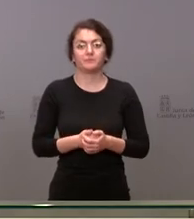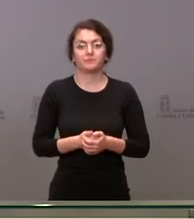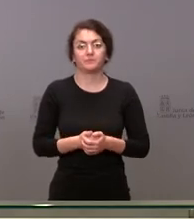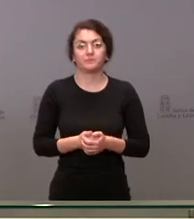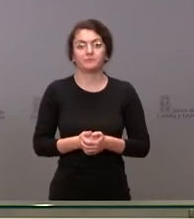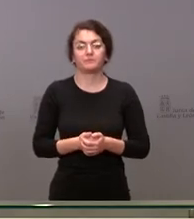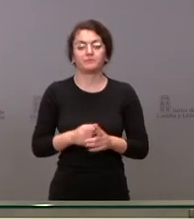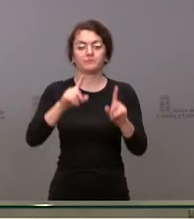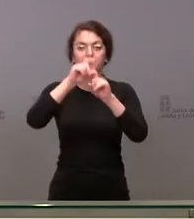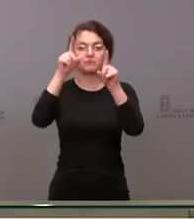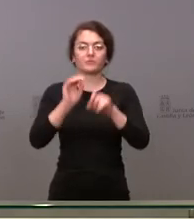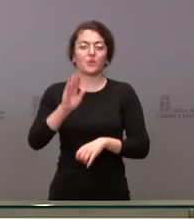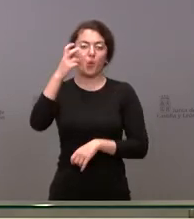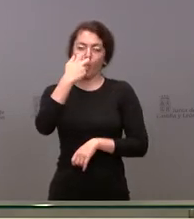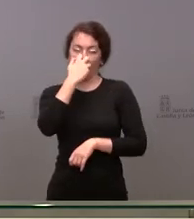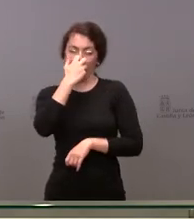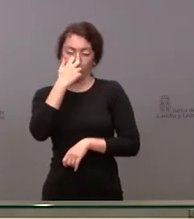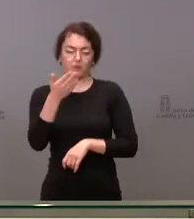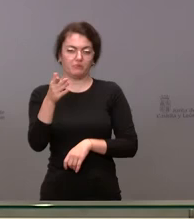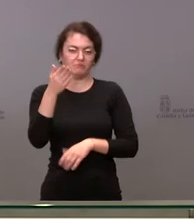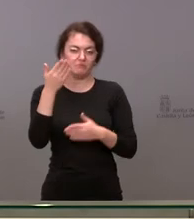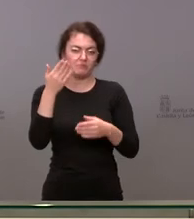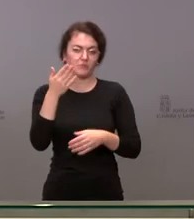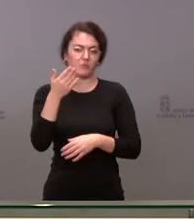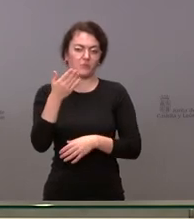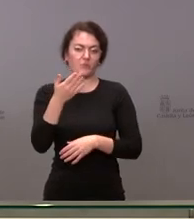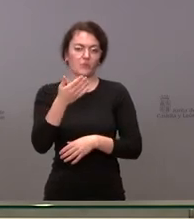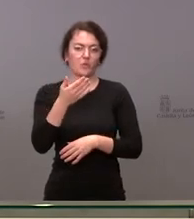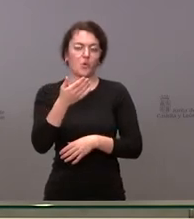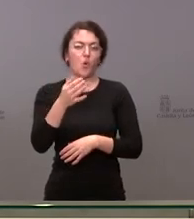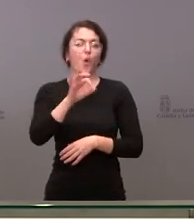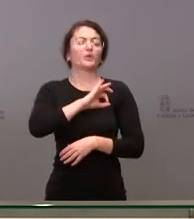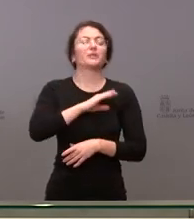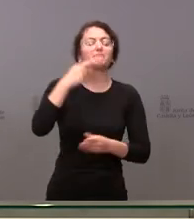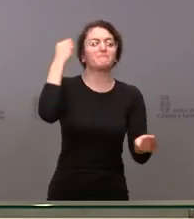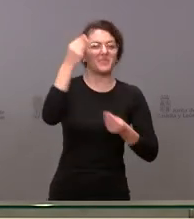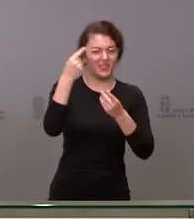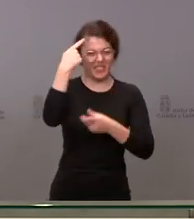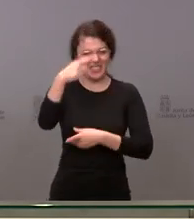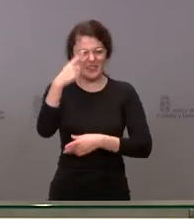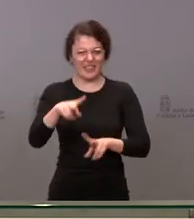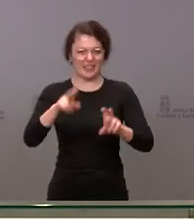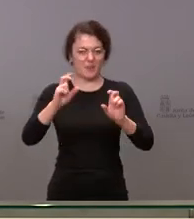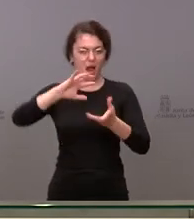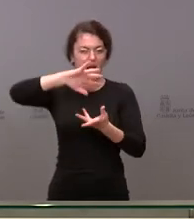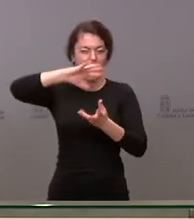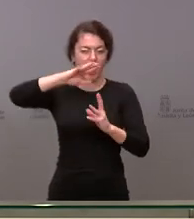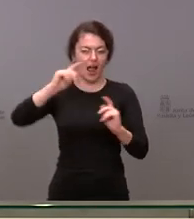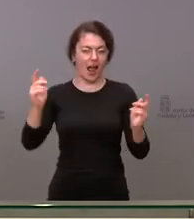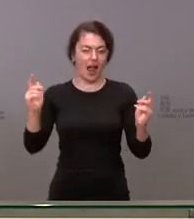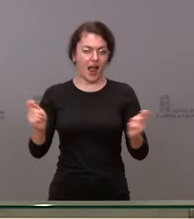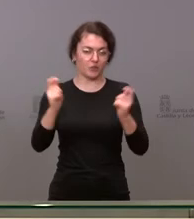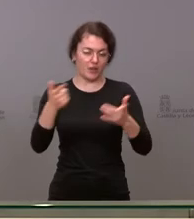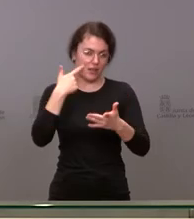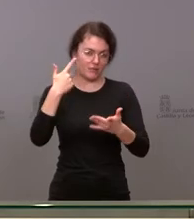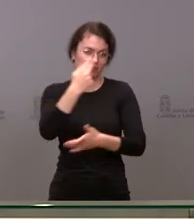Sí, una curiosidad que usted, que imagino que lee y está al tanto de la actualidad sanitaria. Hubo un momento en